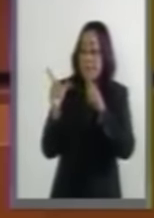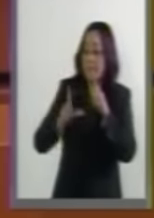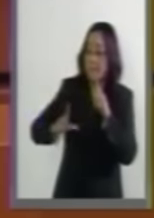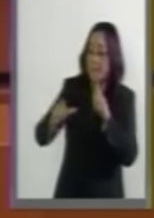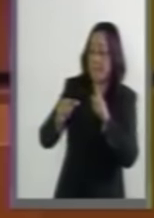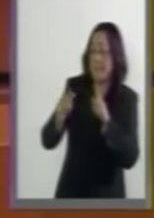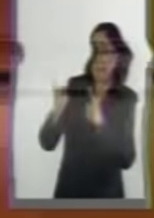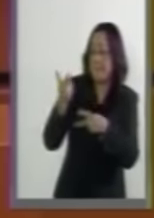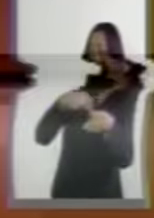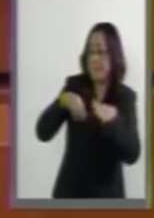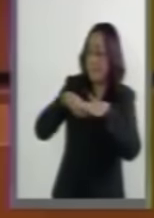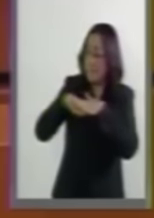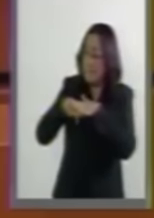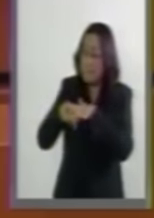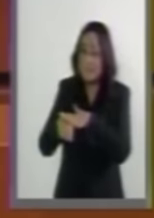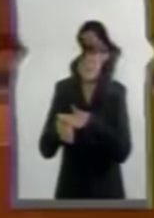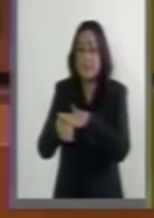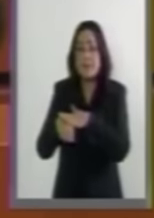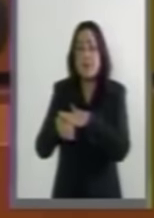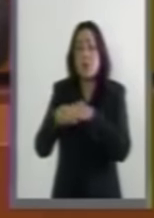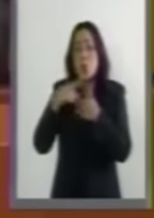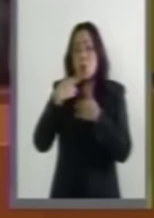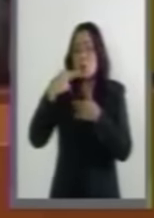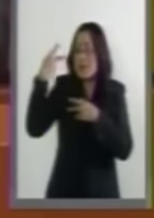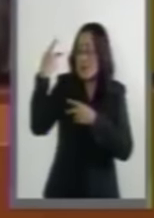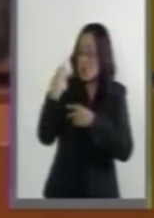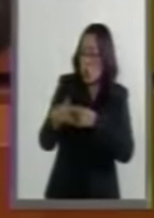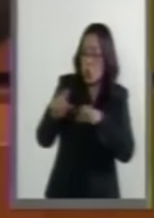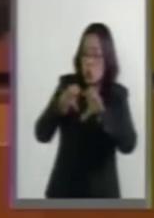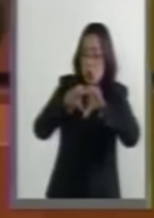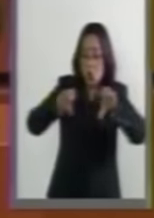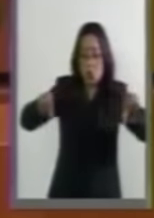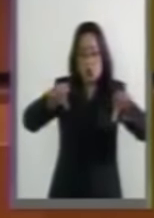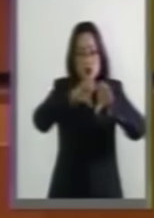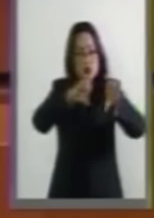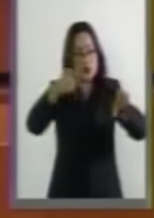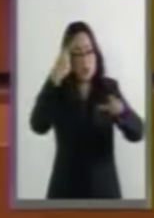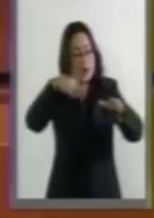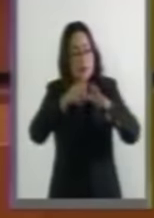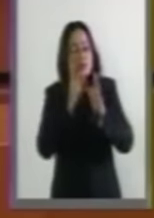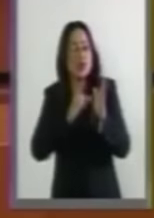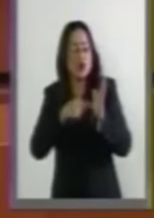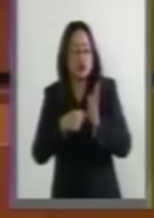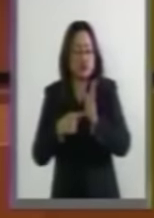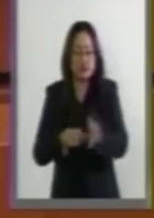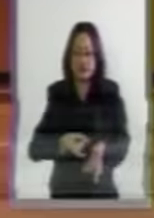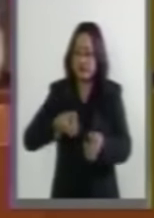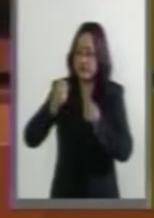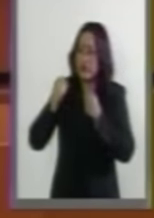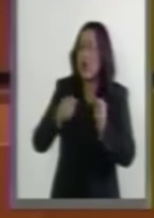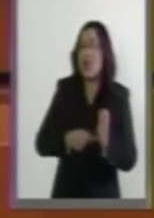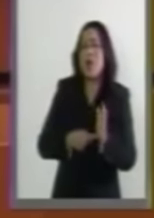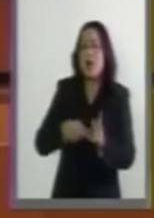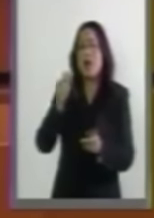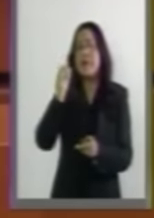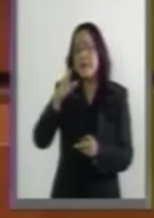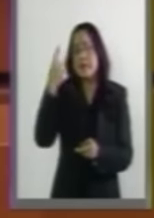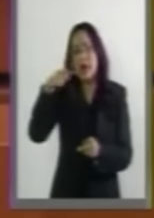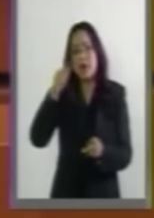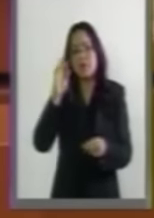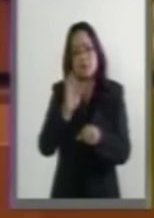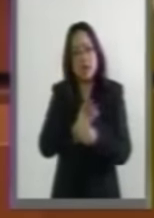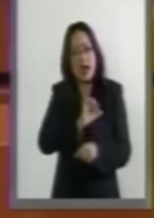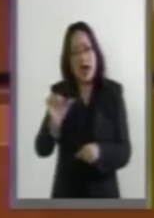Es utilizar los ductos, la explotación del petróleo y la electricidad para favorecer